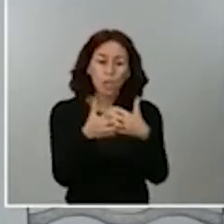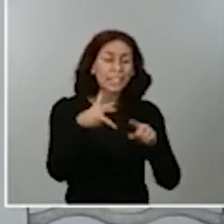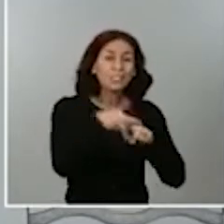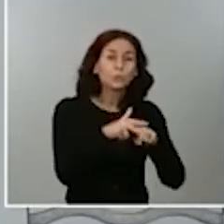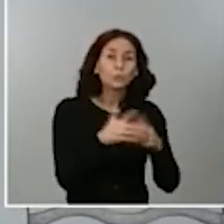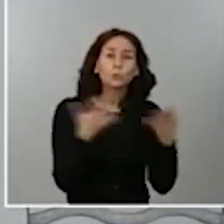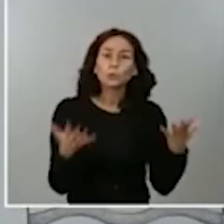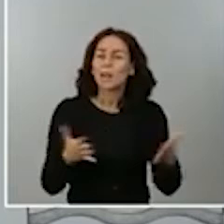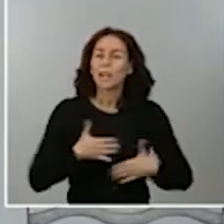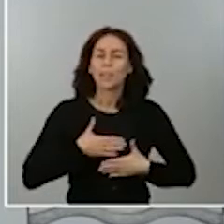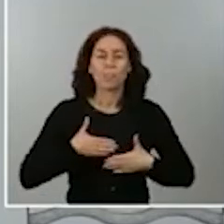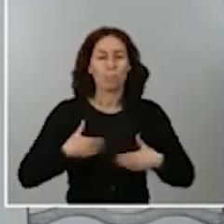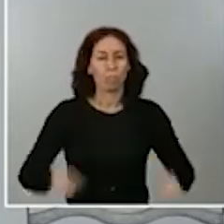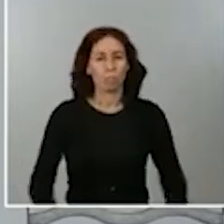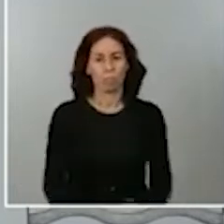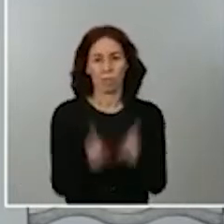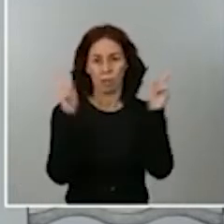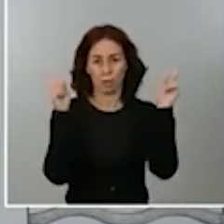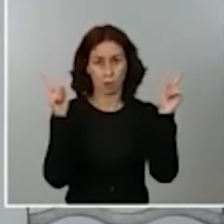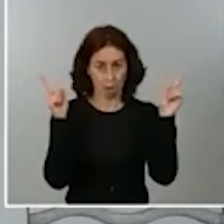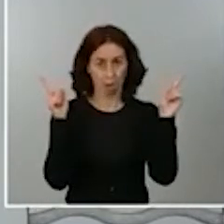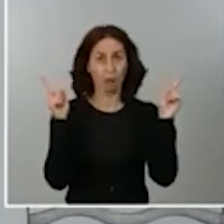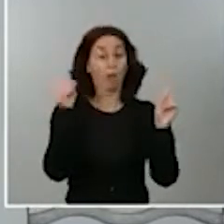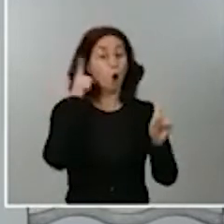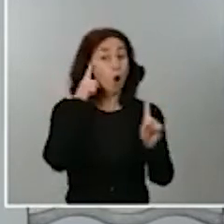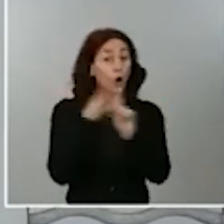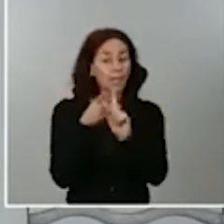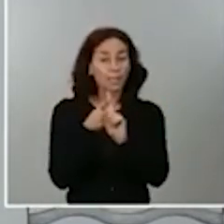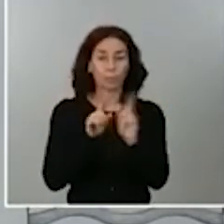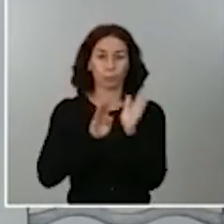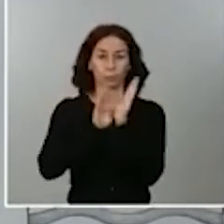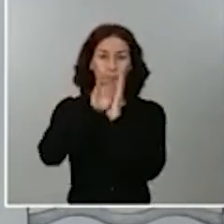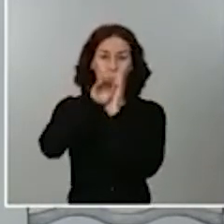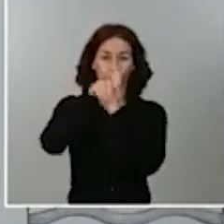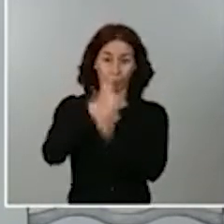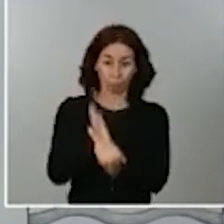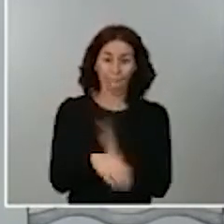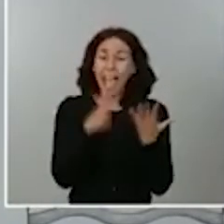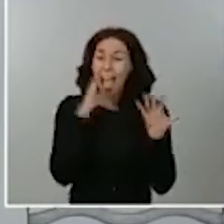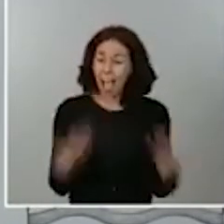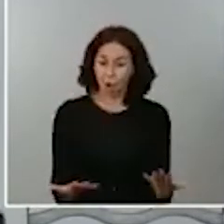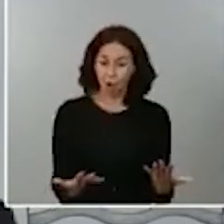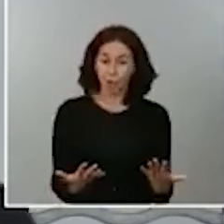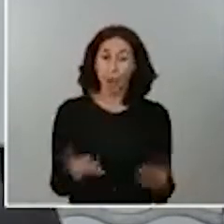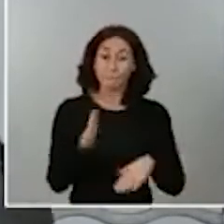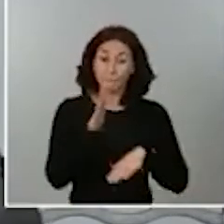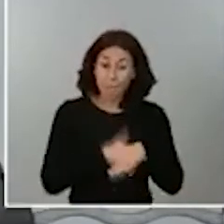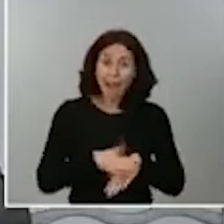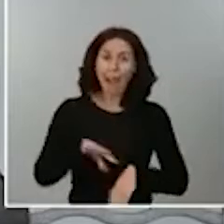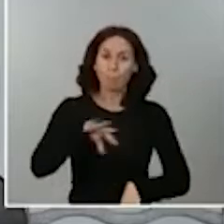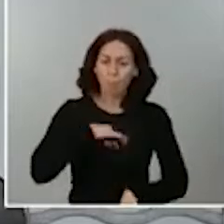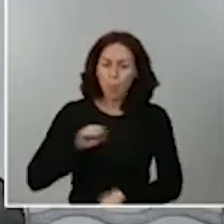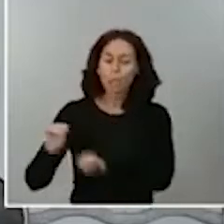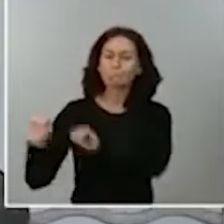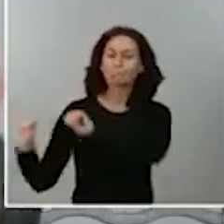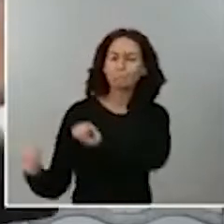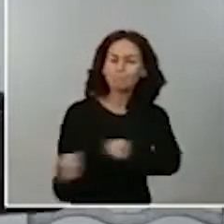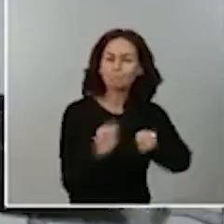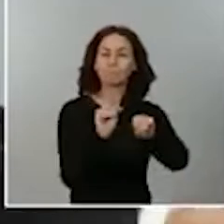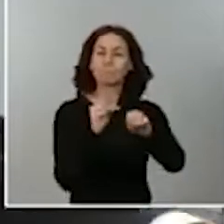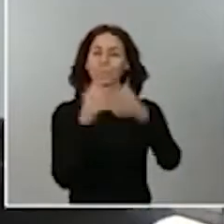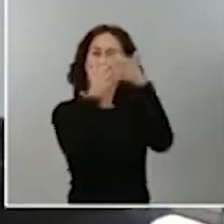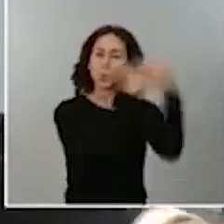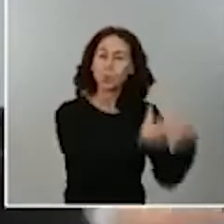Con los instrumentos que haga falta. En este caso ha hecho falta un decreto de estado de alarma que simplemente proporciona cobertura